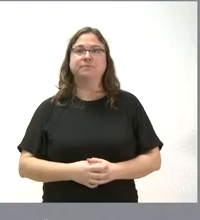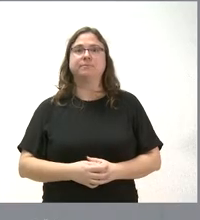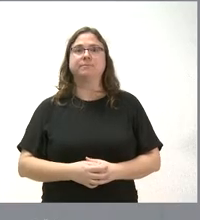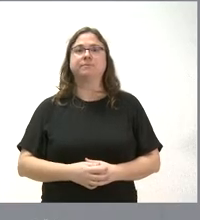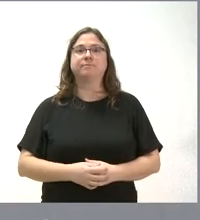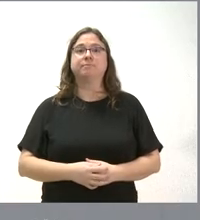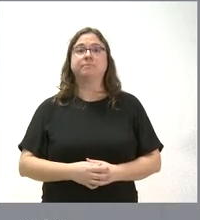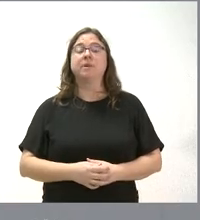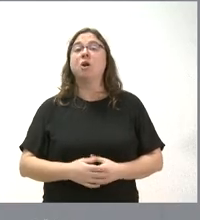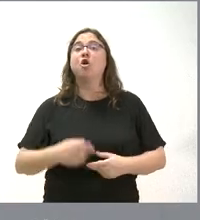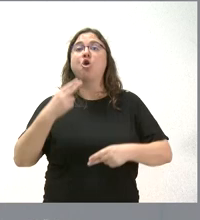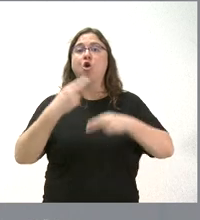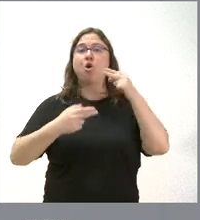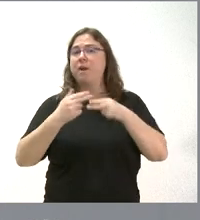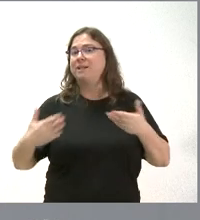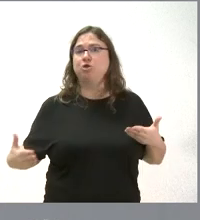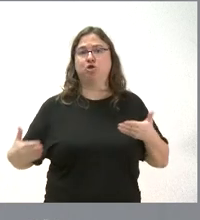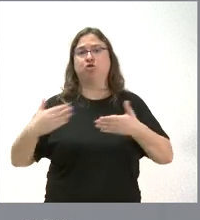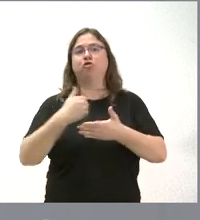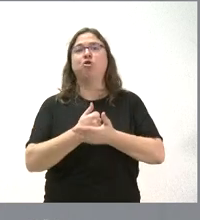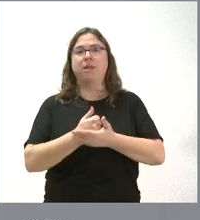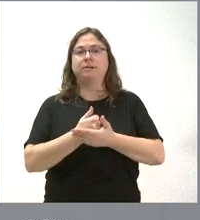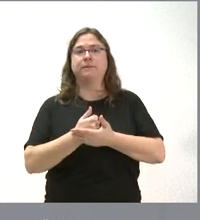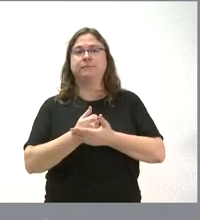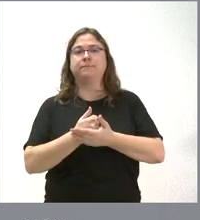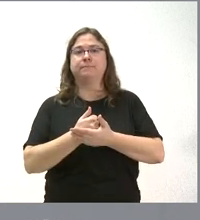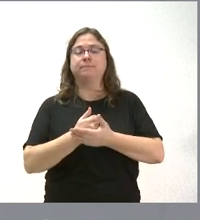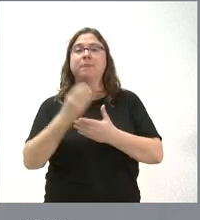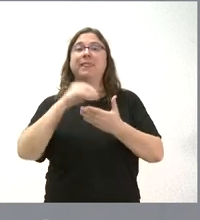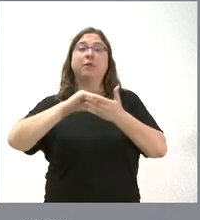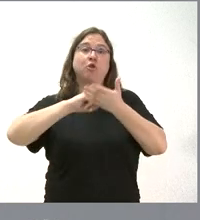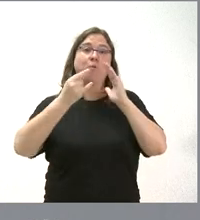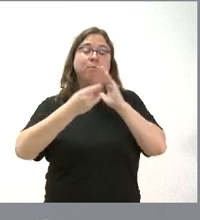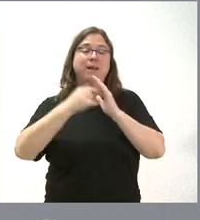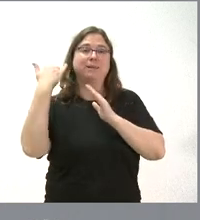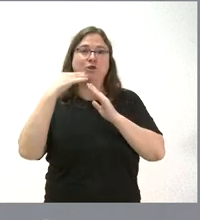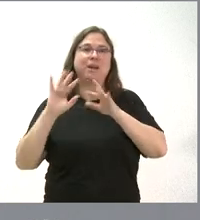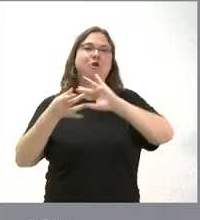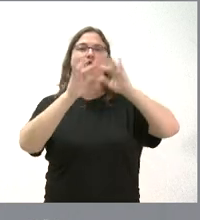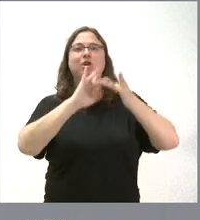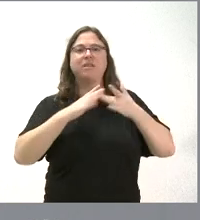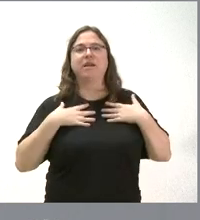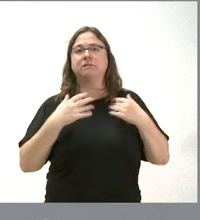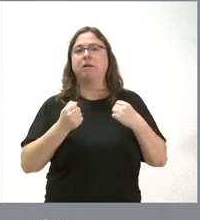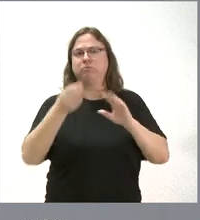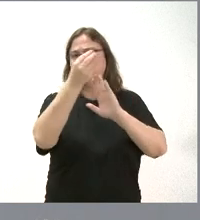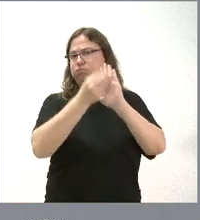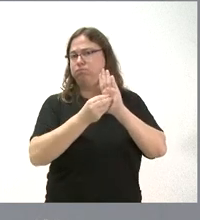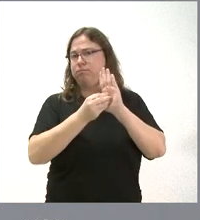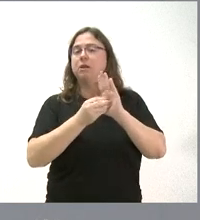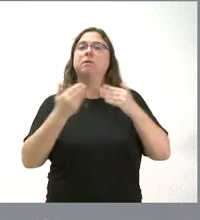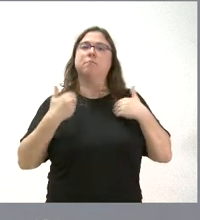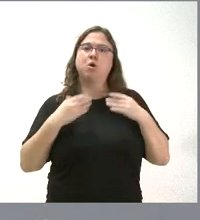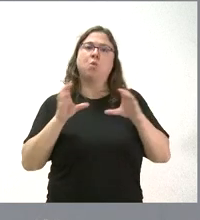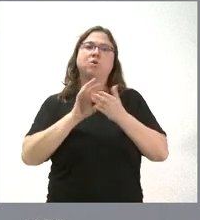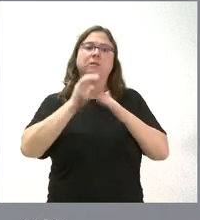Pues todas las obras que figuran en el plan Soria Conecta y Saludales nos referimos en ellas y, por tanto, se llevan a cabo parte de la Junta de Castilla